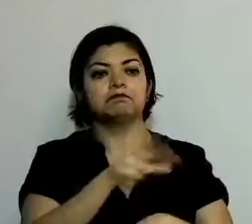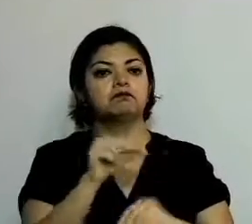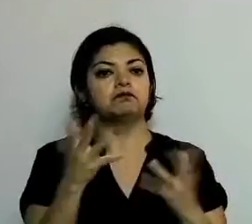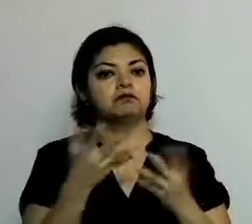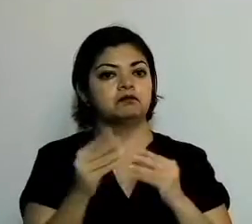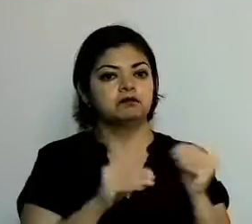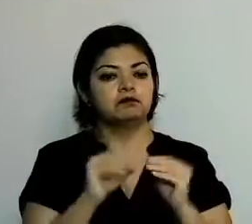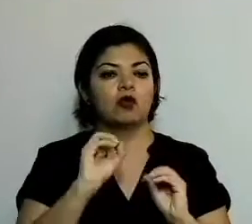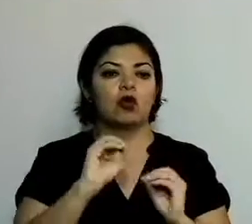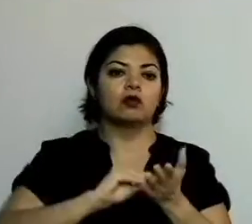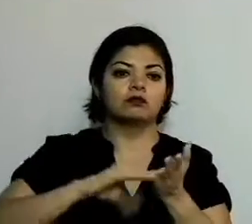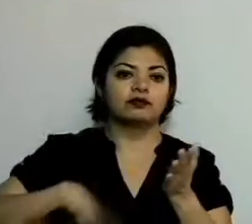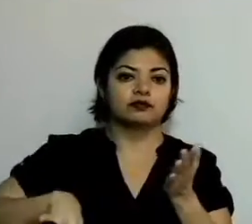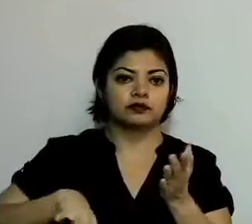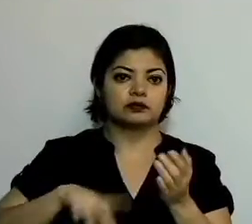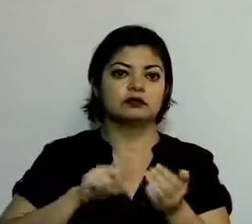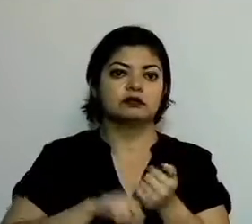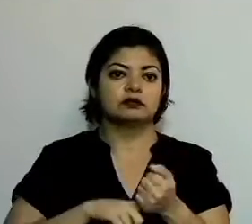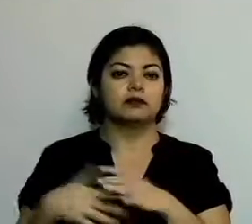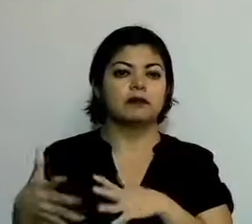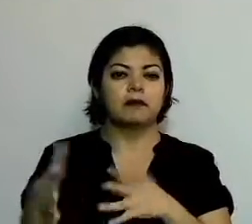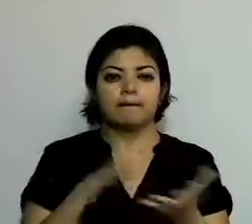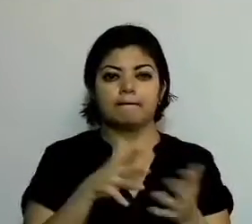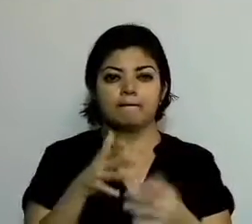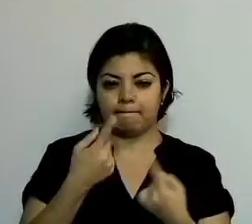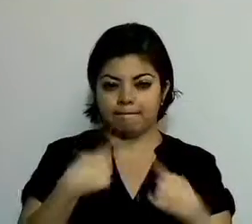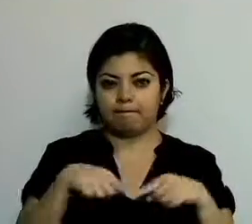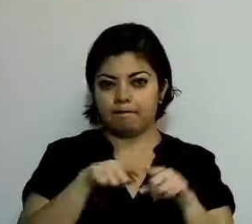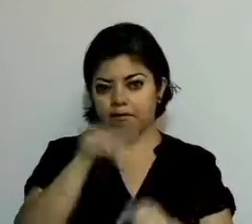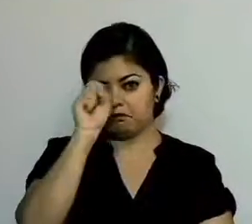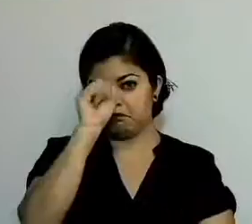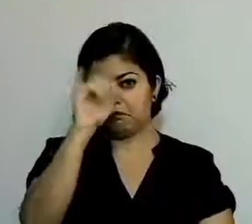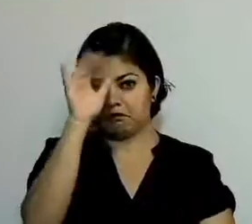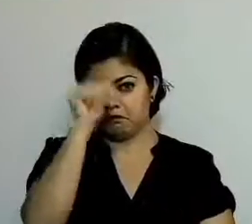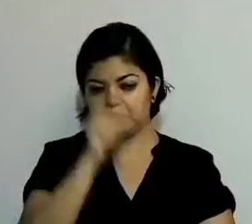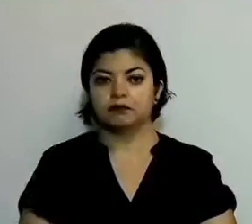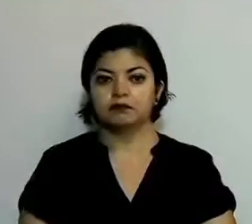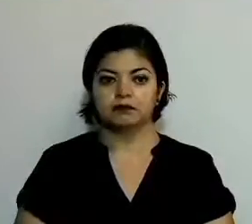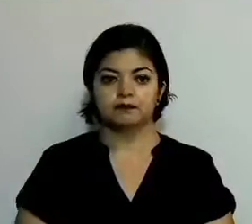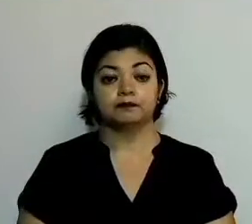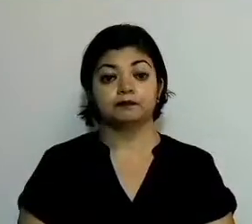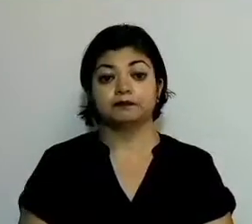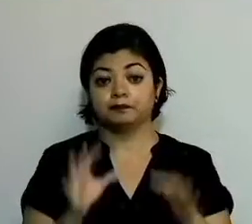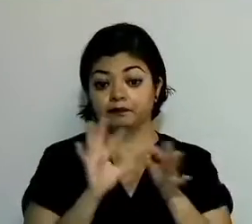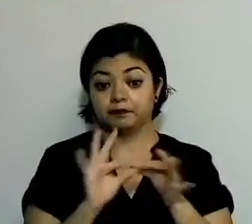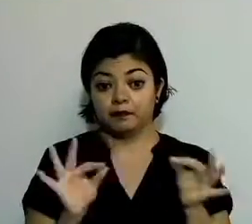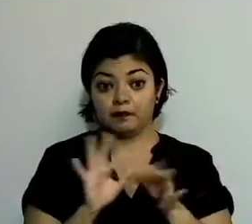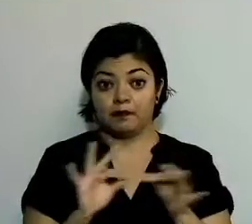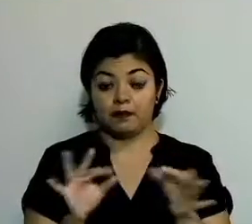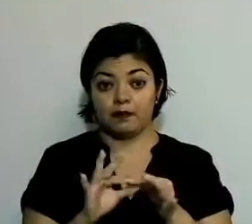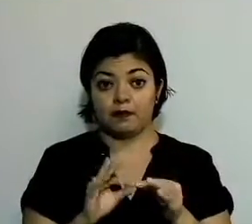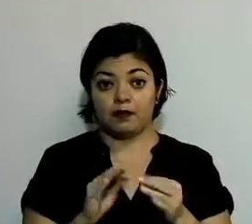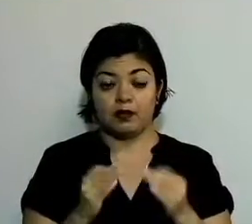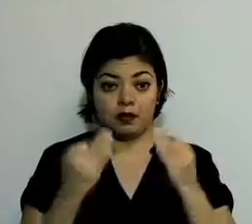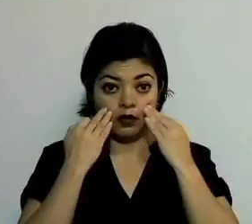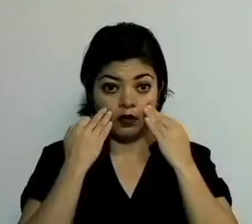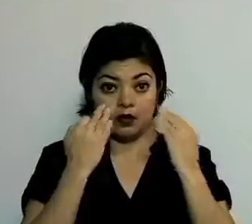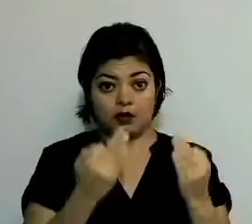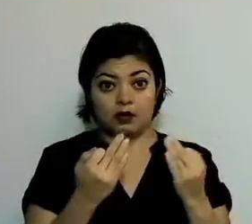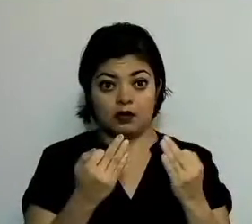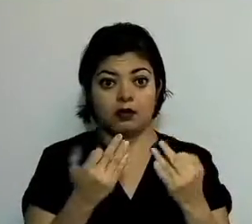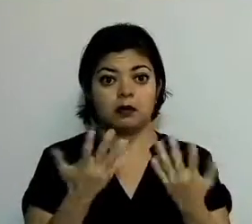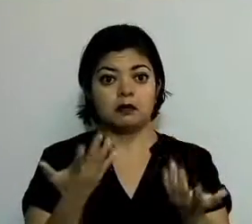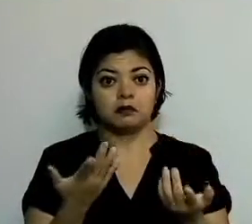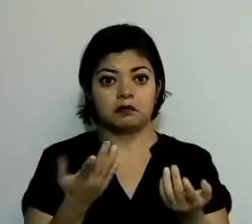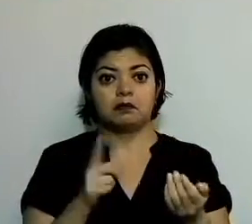omisión, lo que estimamos de acuerdo. Por lo expuesto, evidenciado en el